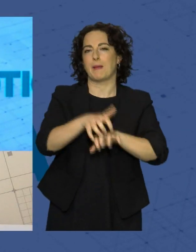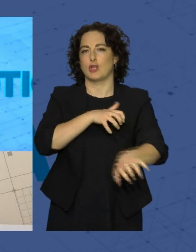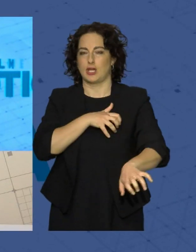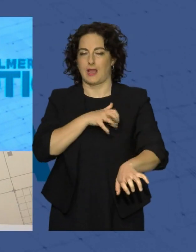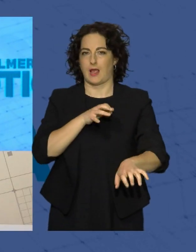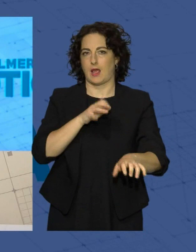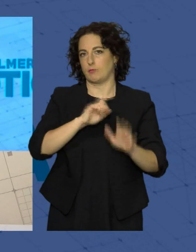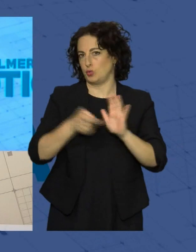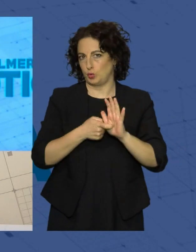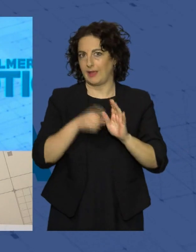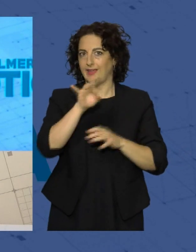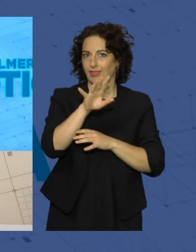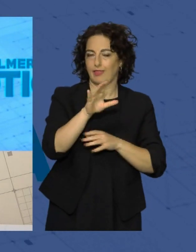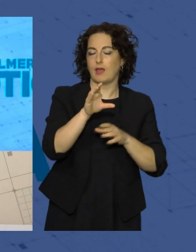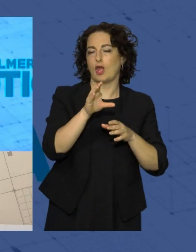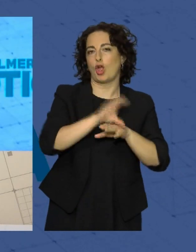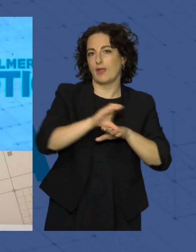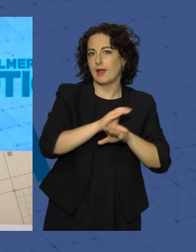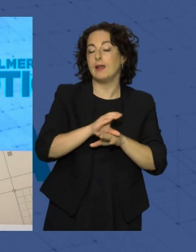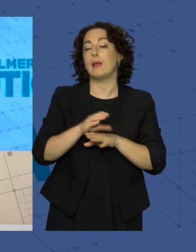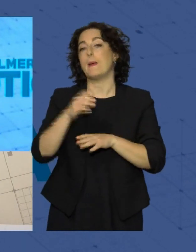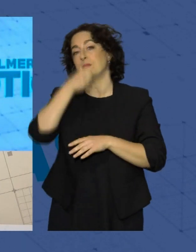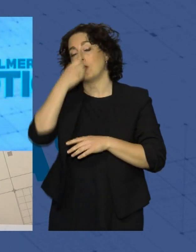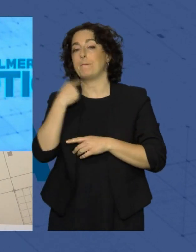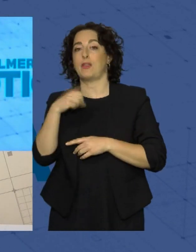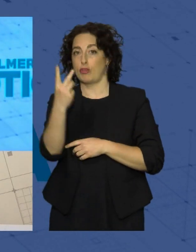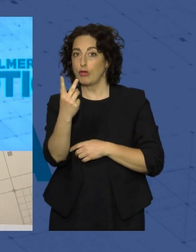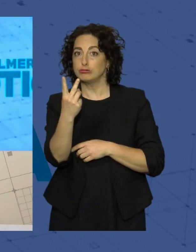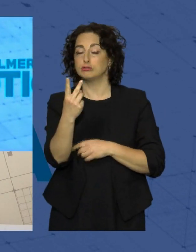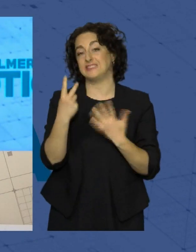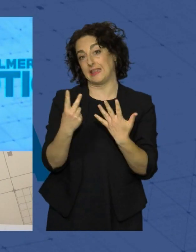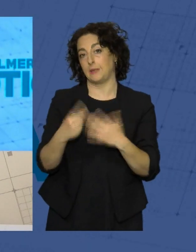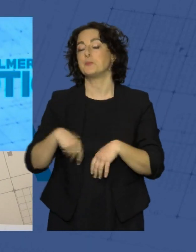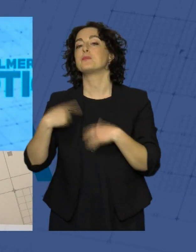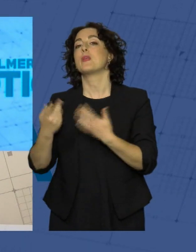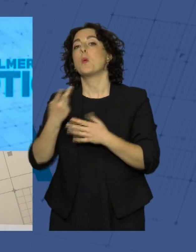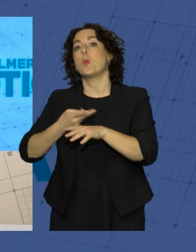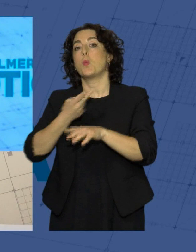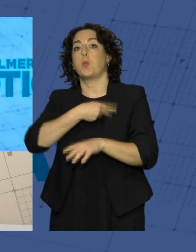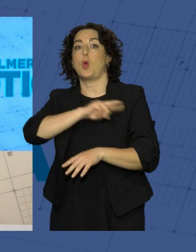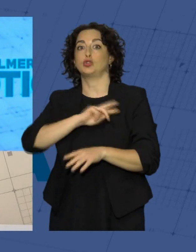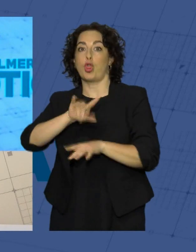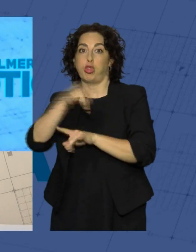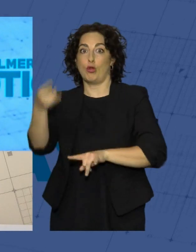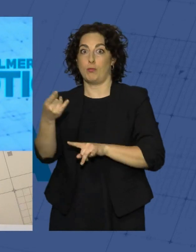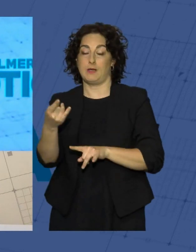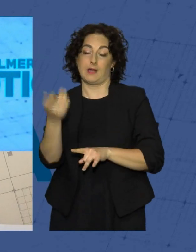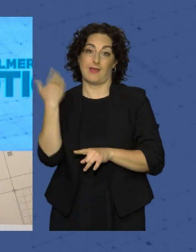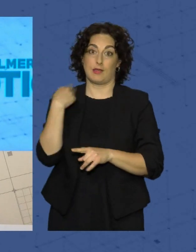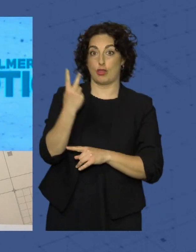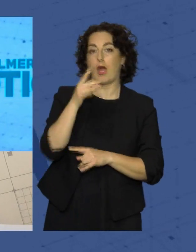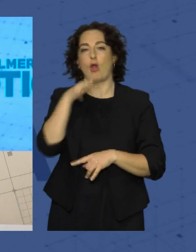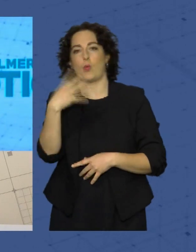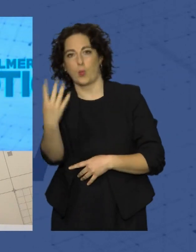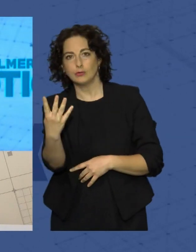concejales. El PSOE pierde dos, se queda en siete diles. Vox dobla los actuales, dos concejales se queda en cuatro. Y